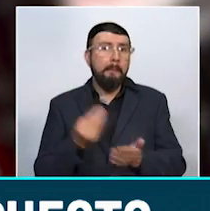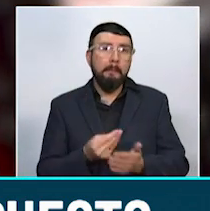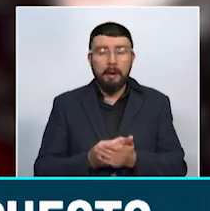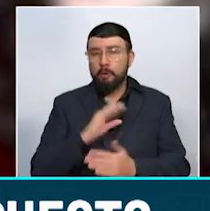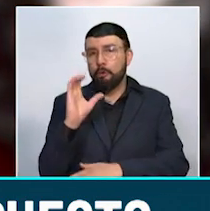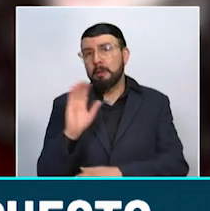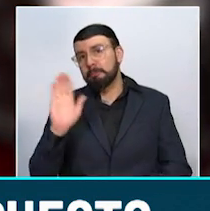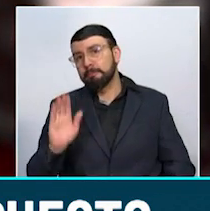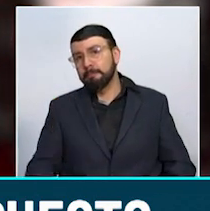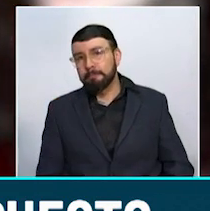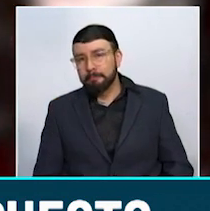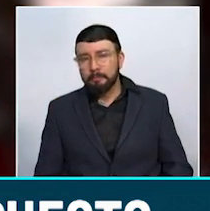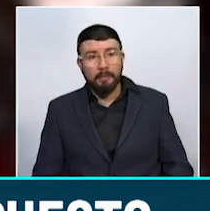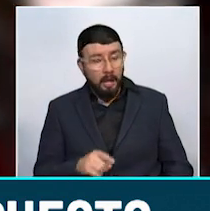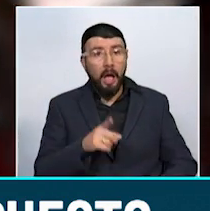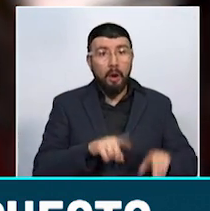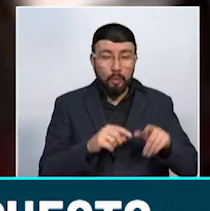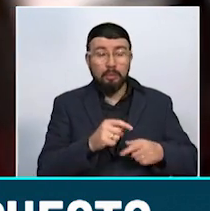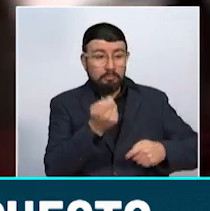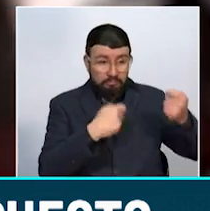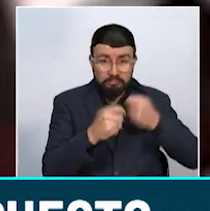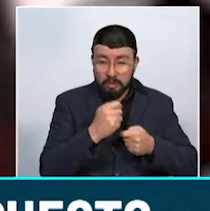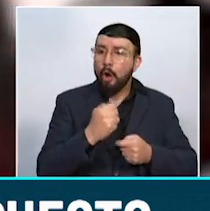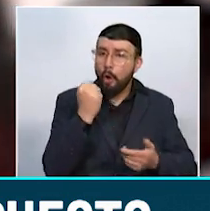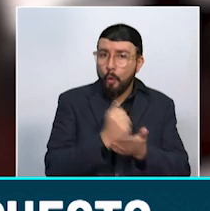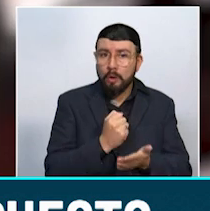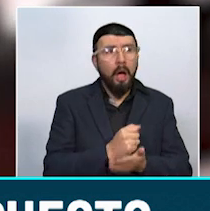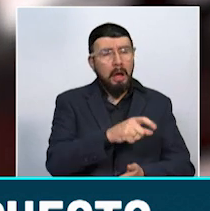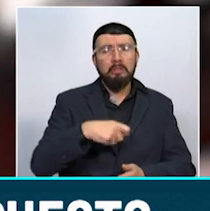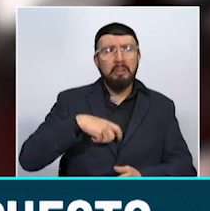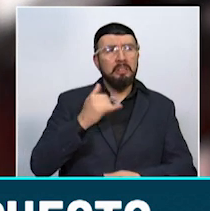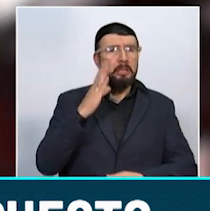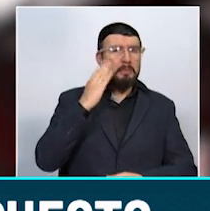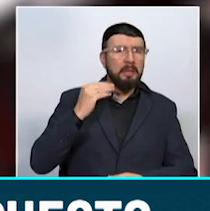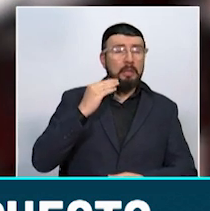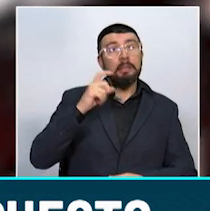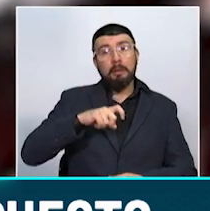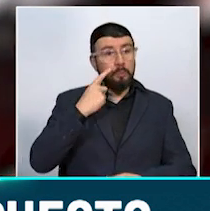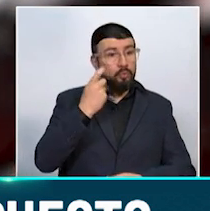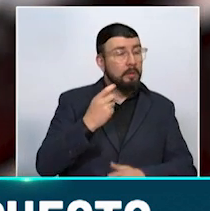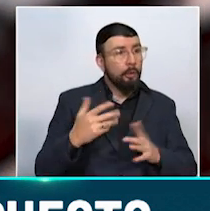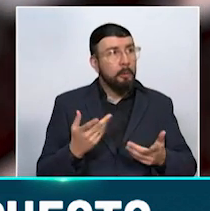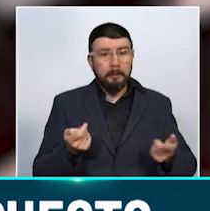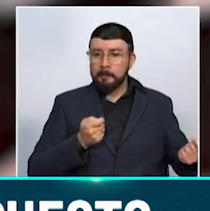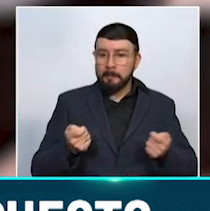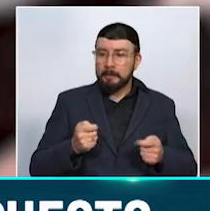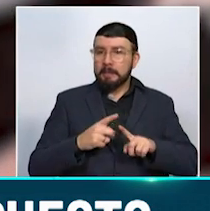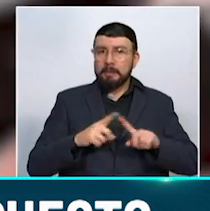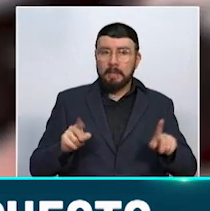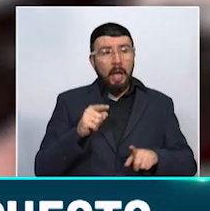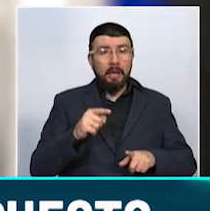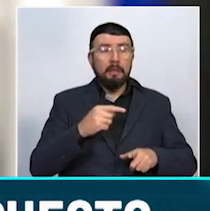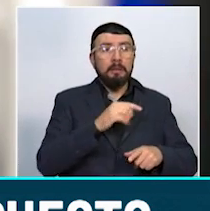Por su parte, los comerciantes, que sí estarán obligados, a pesar de que ya tienen la experiencia, deben buscar la forma de diferenciar un producto que tenga IVA